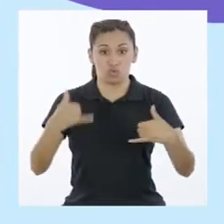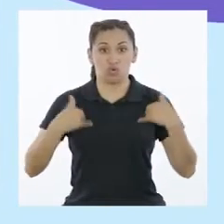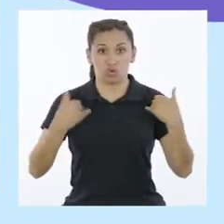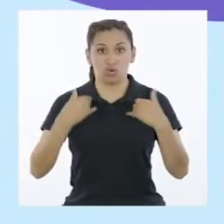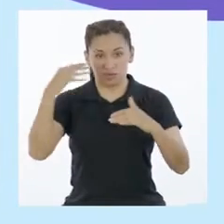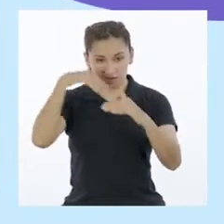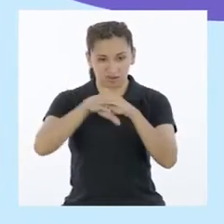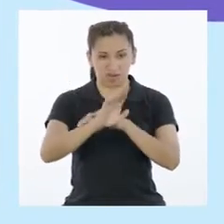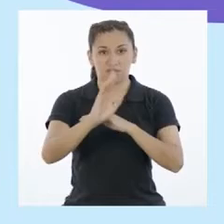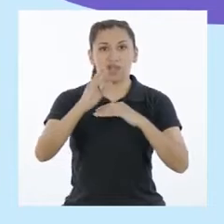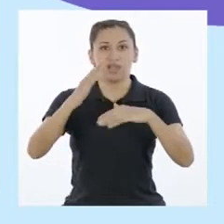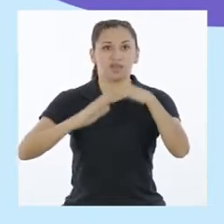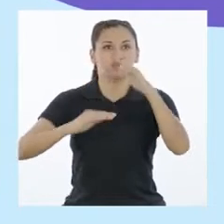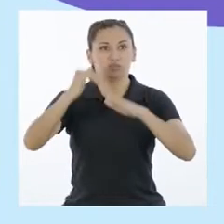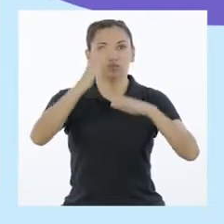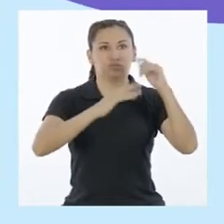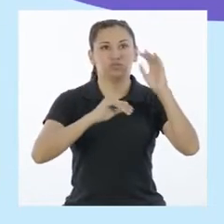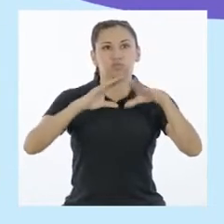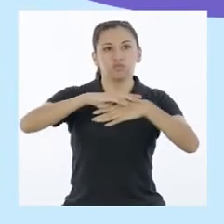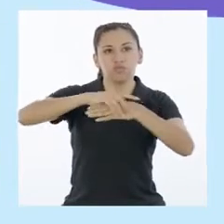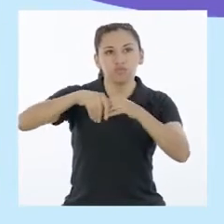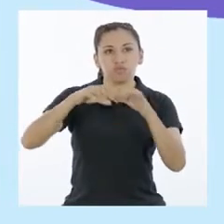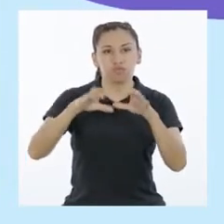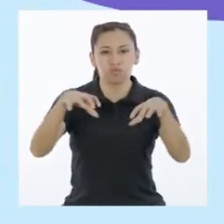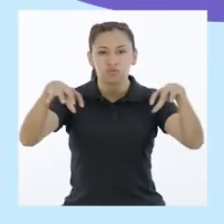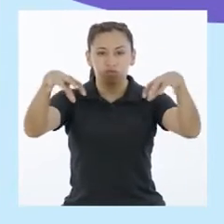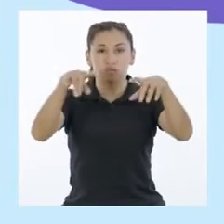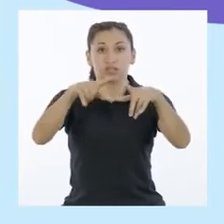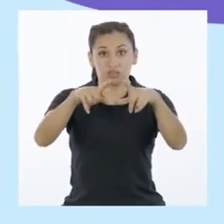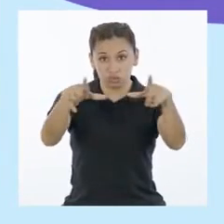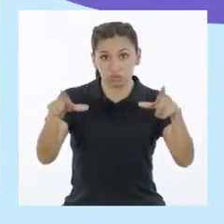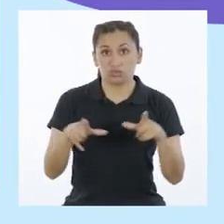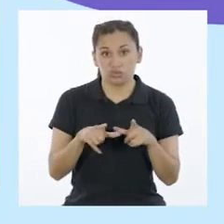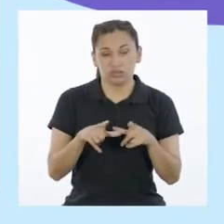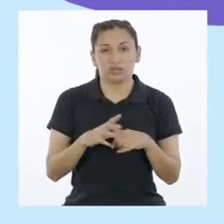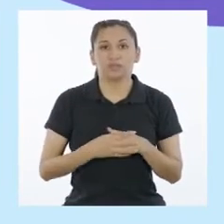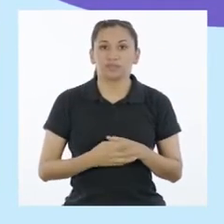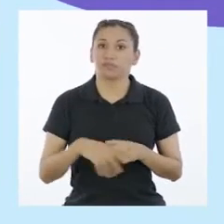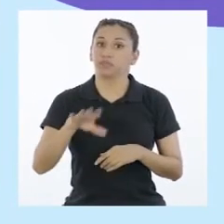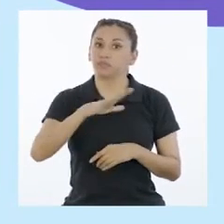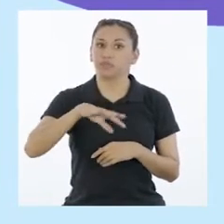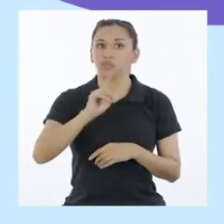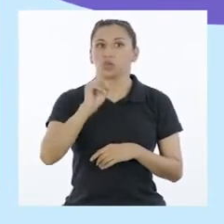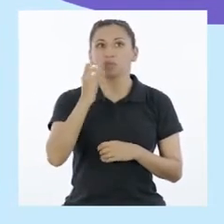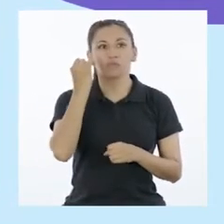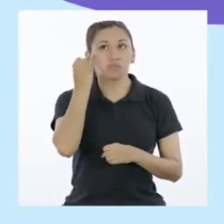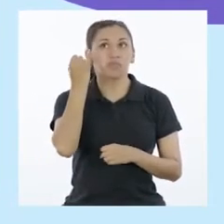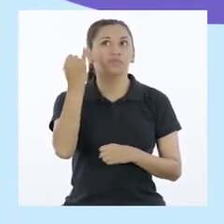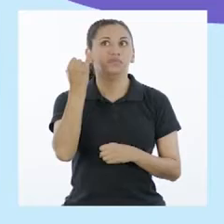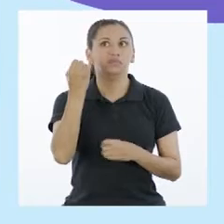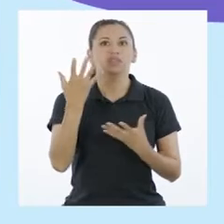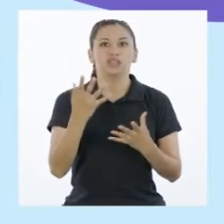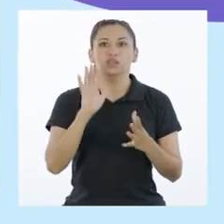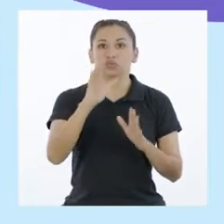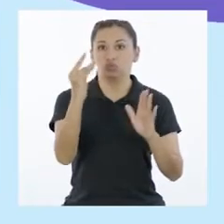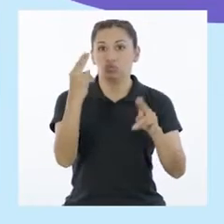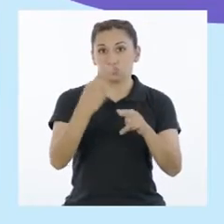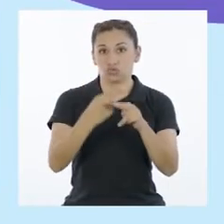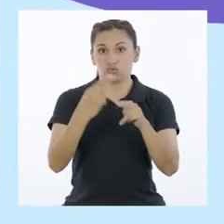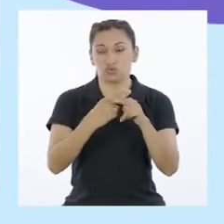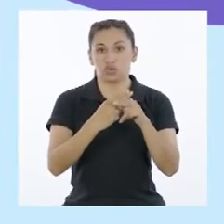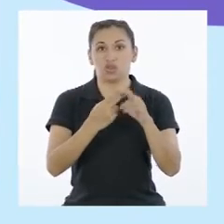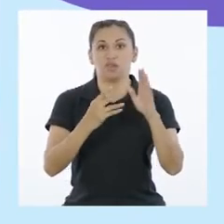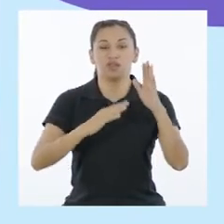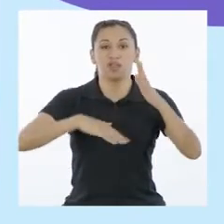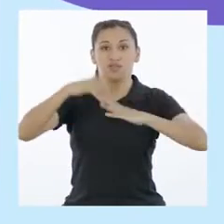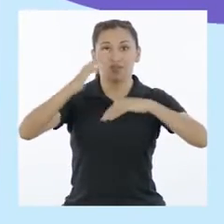jóvenes visitó unas ruinas arqueológicas de la zona. Y tuvieron una idea. Grabar